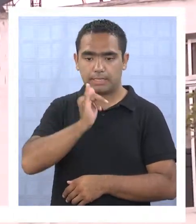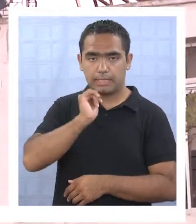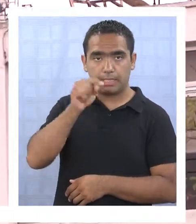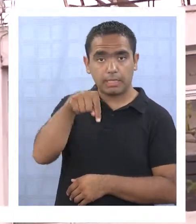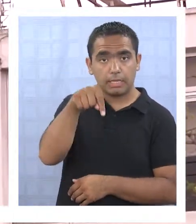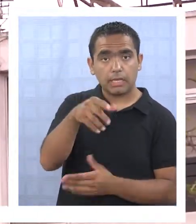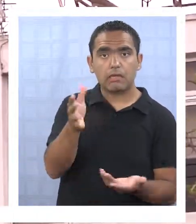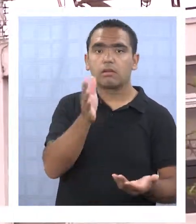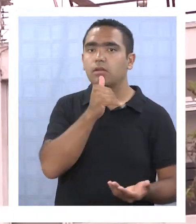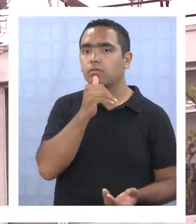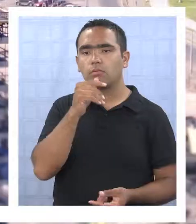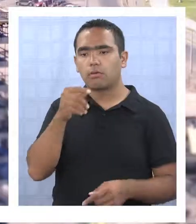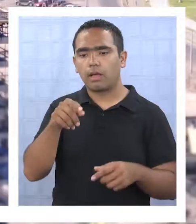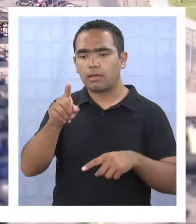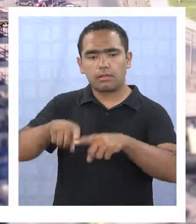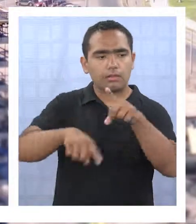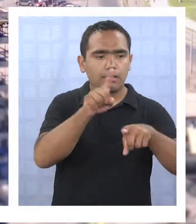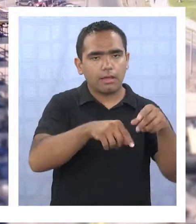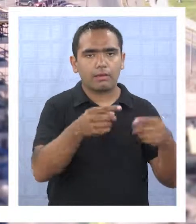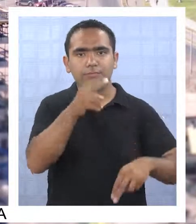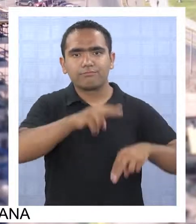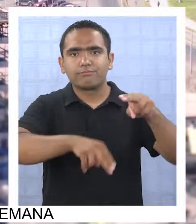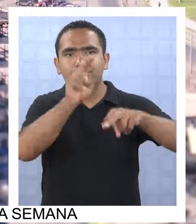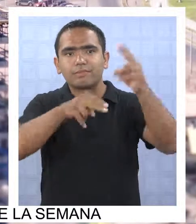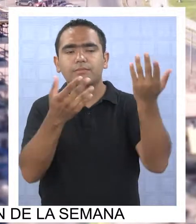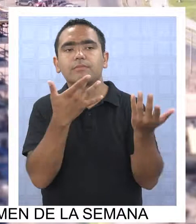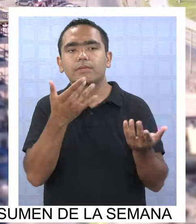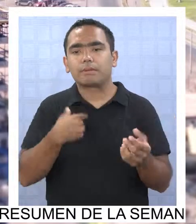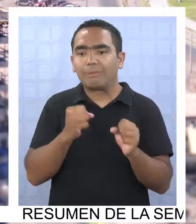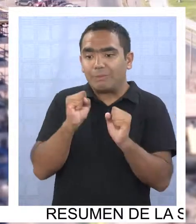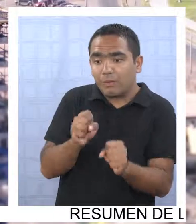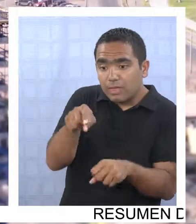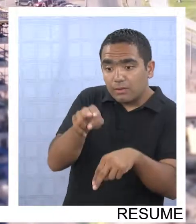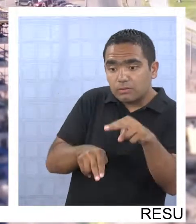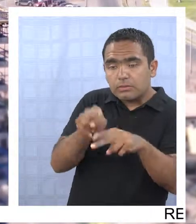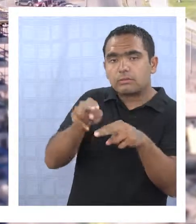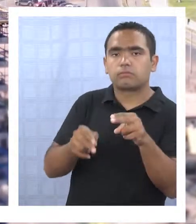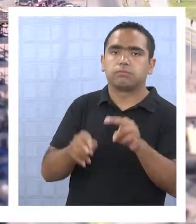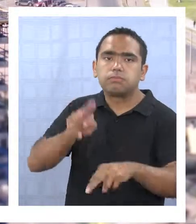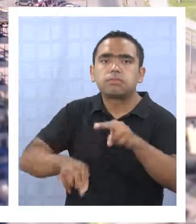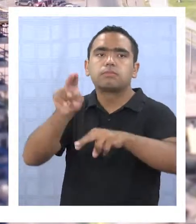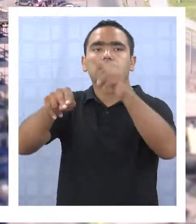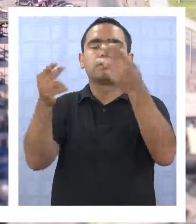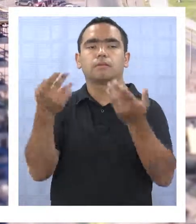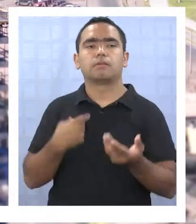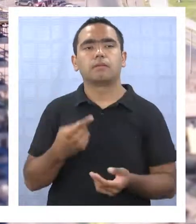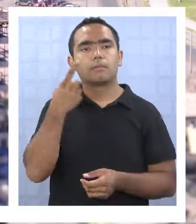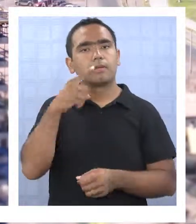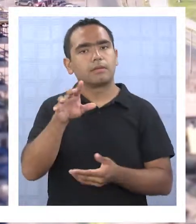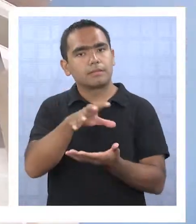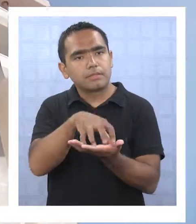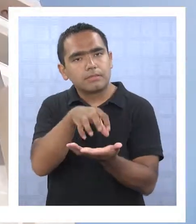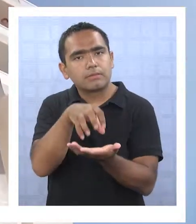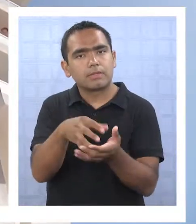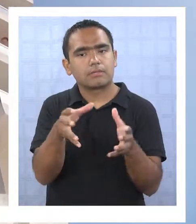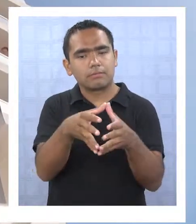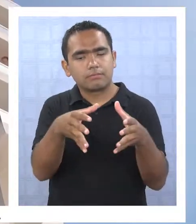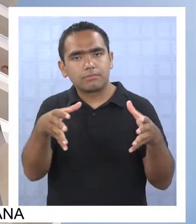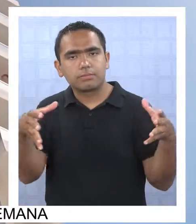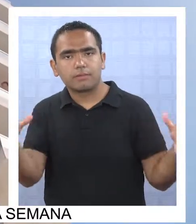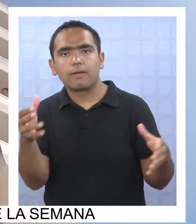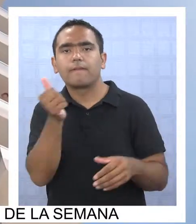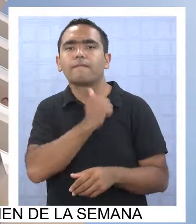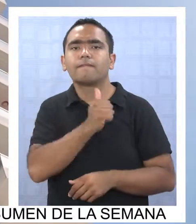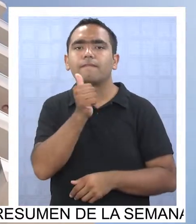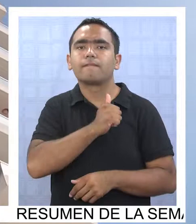construye donde se puede y no donde se debe, situación que afectará a nuestra ciudad mientras no se aumente el radio del suelo